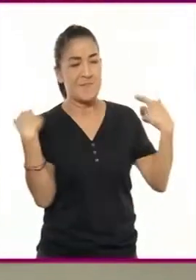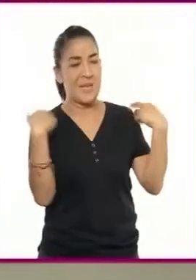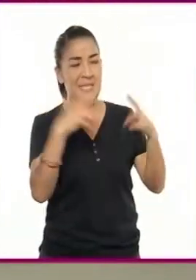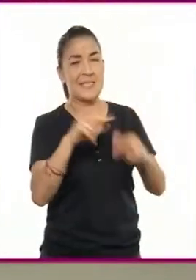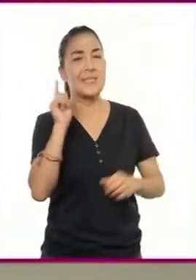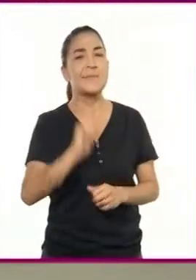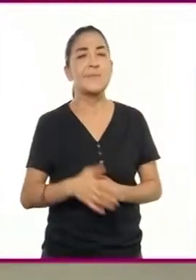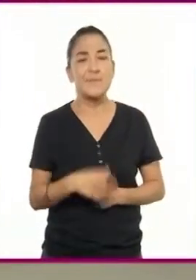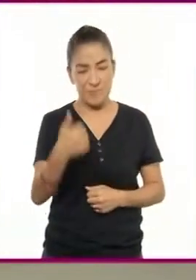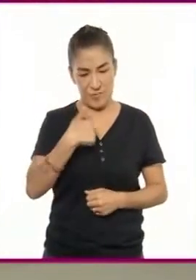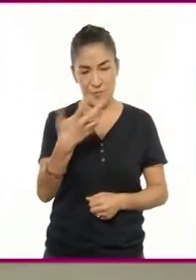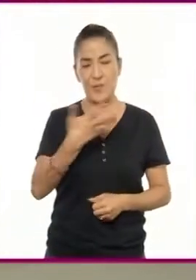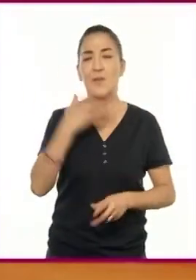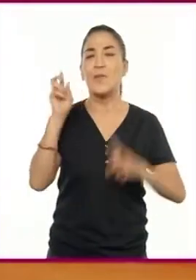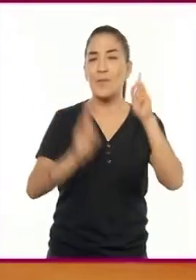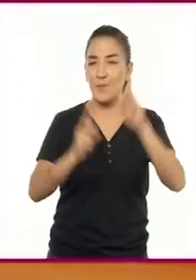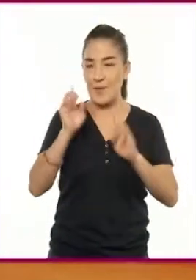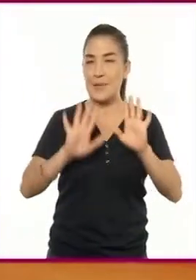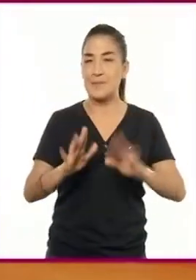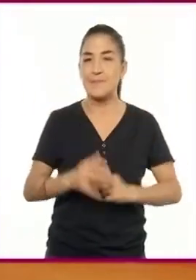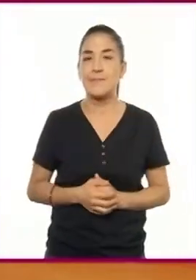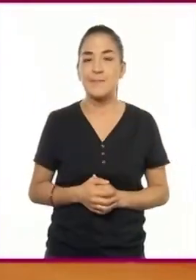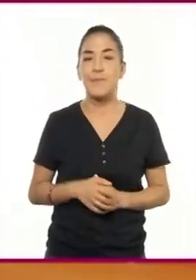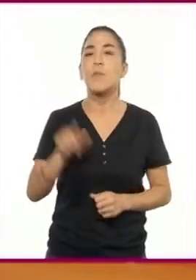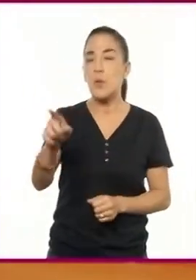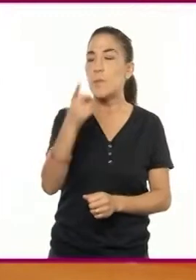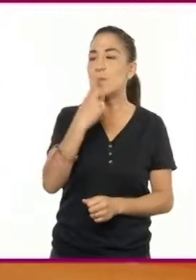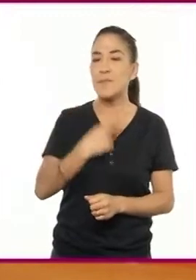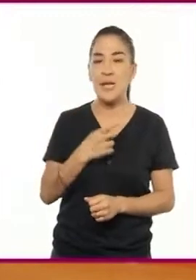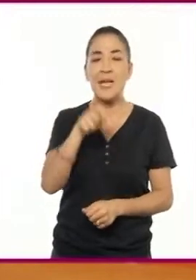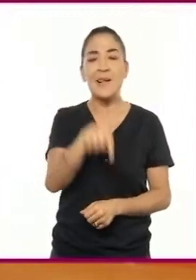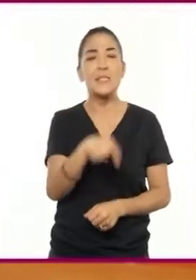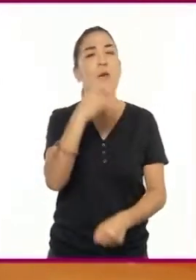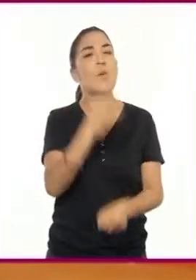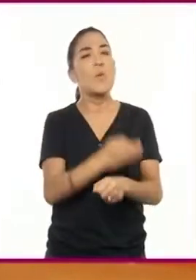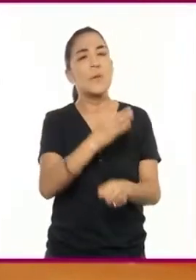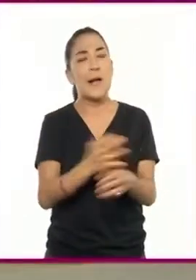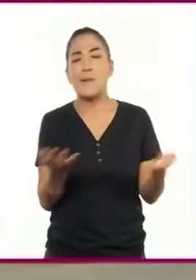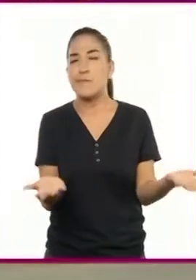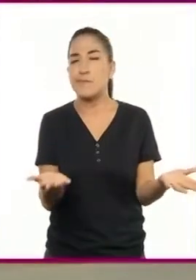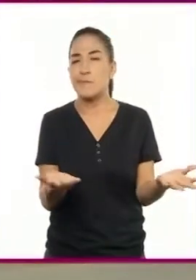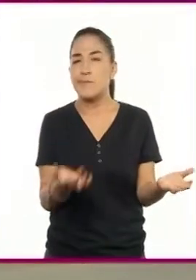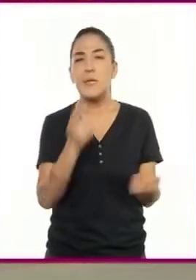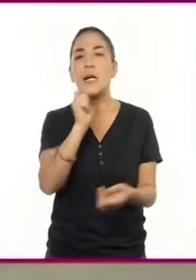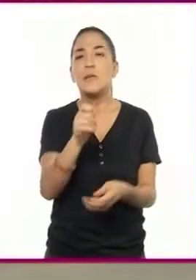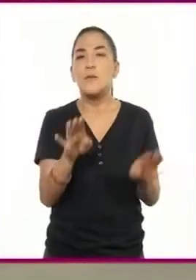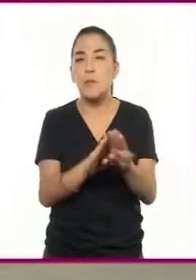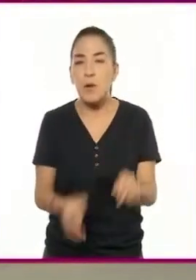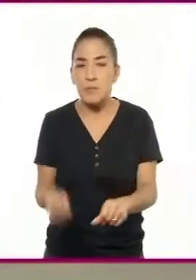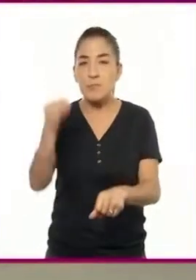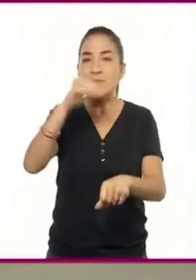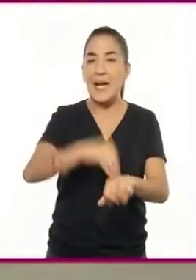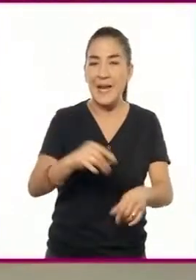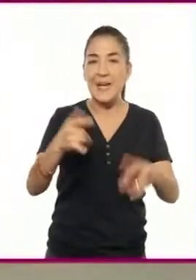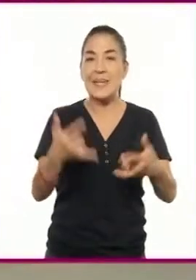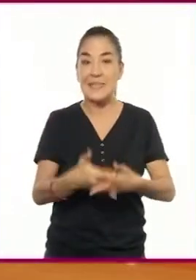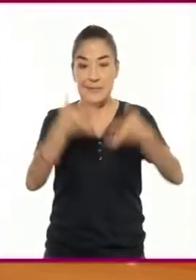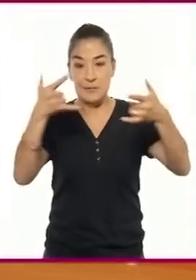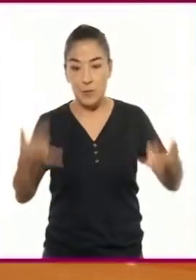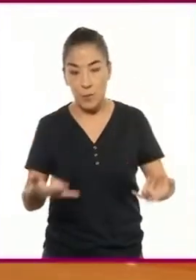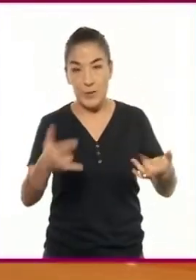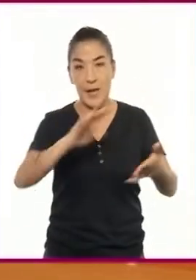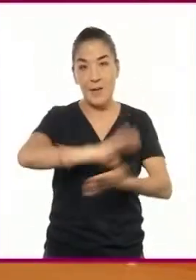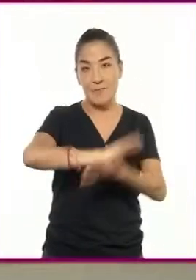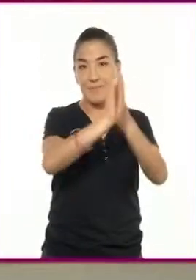Dime, Enrique. El objetivo de este contenido es saber cómo adaptar un relato a una obra de teatro.